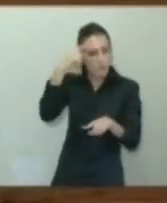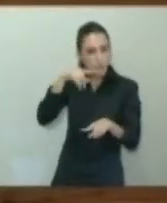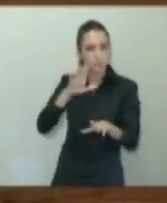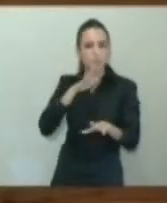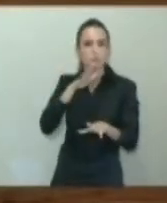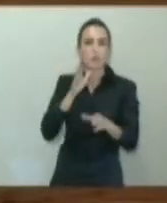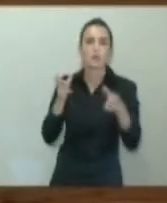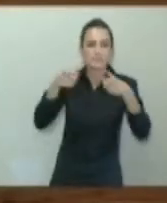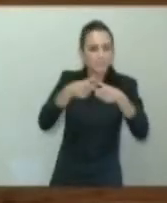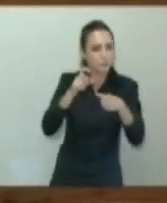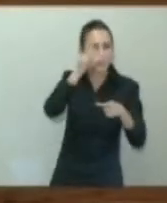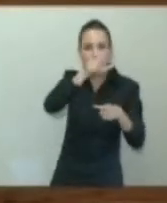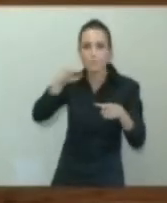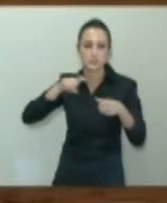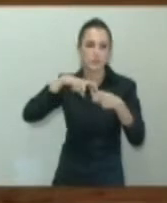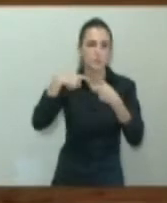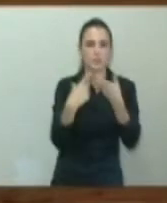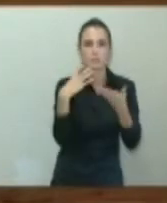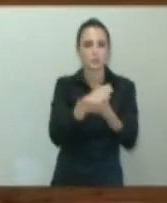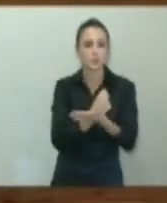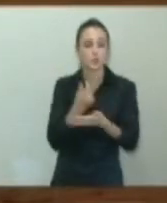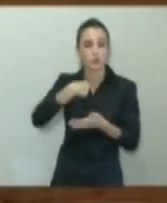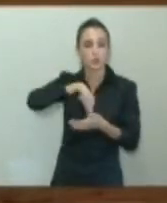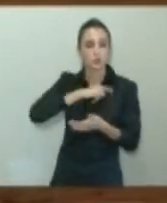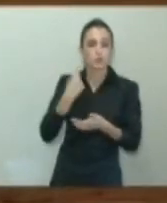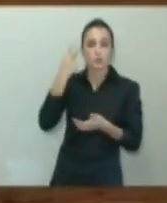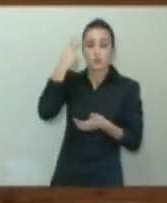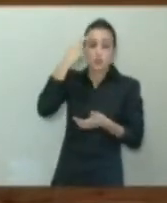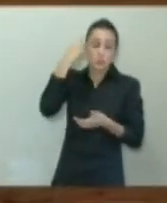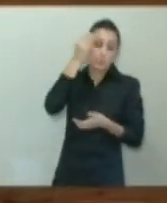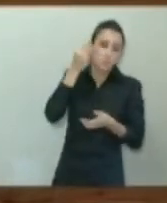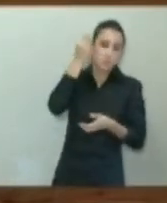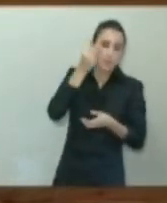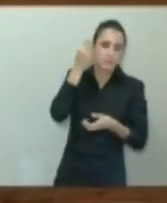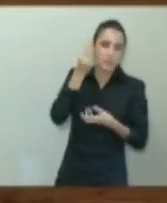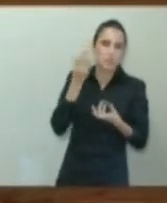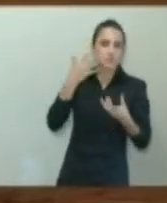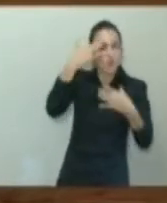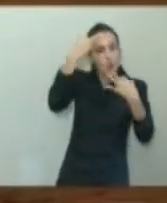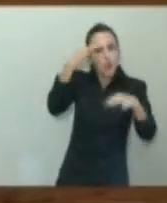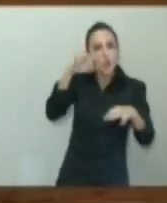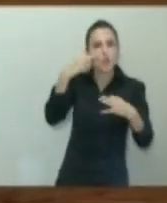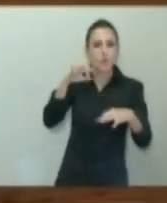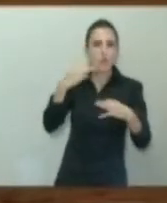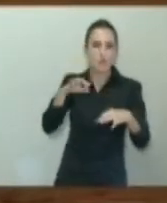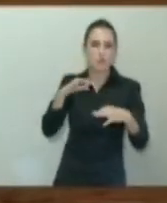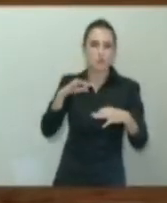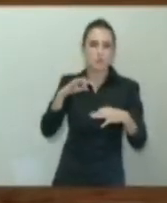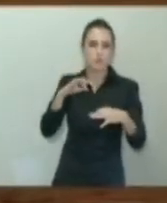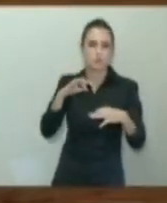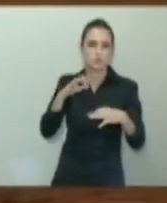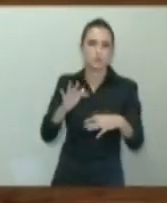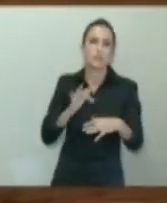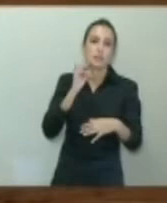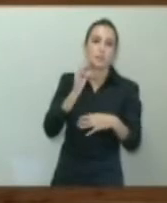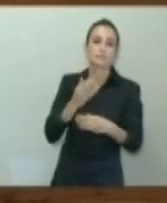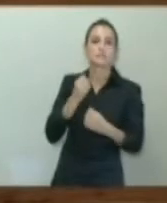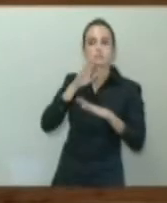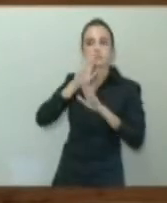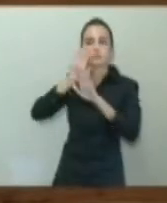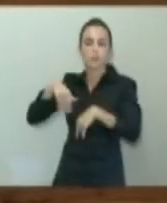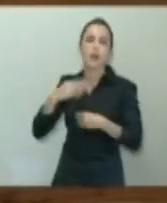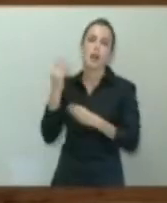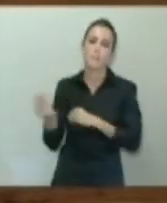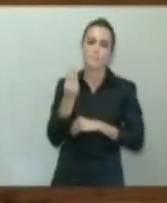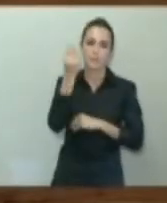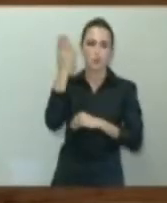componentes del sector y que a nosotros nos parece que son absolutamente razonables y, por lo tanto, apliquémonos en la mejora, en su caso, y en la negociación de las